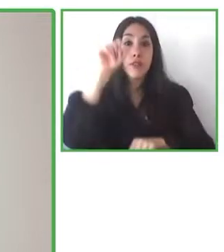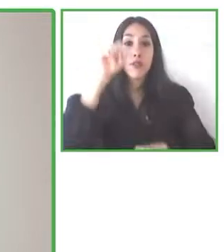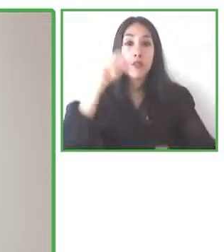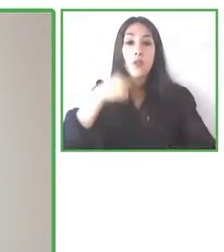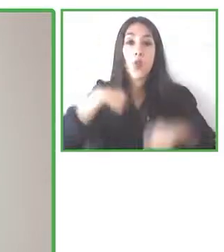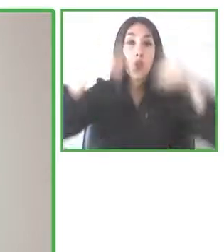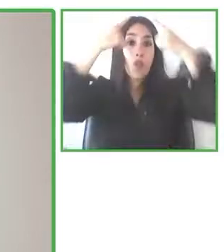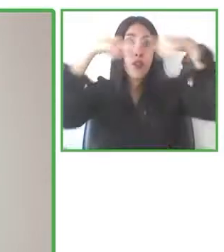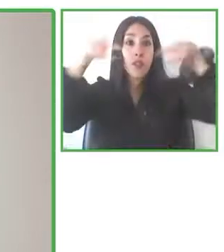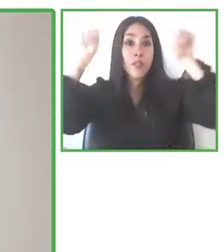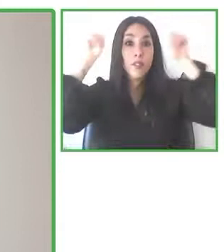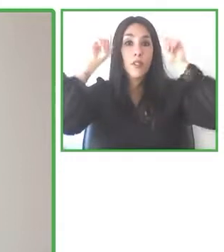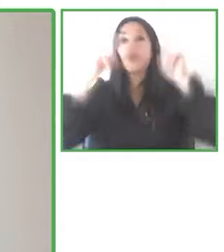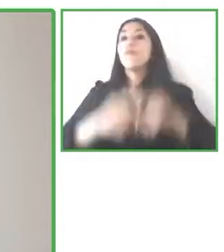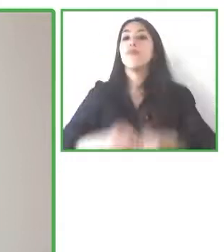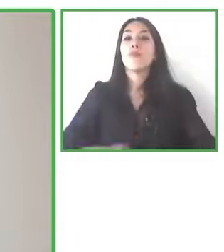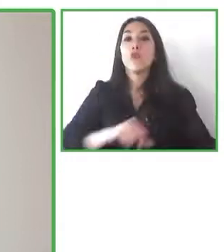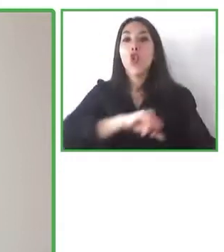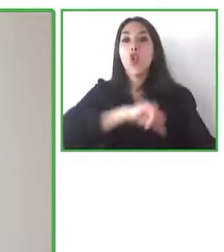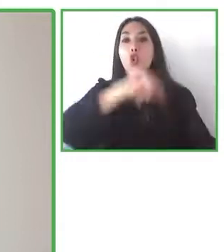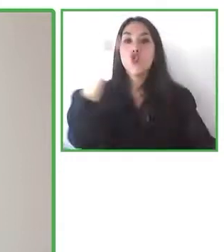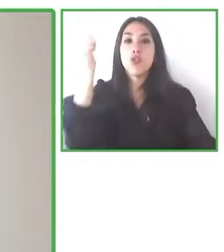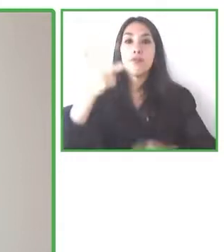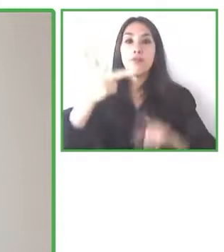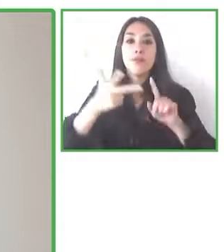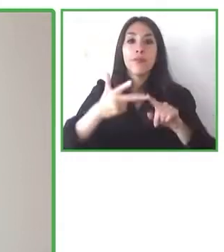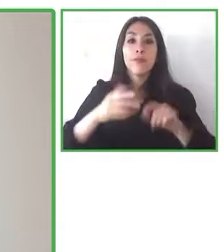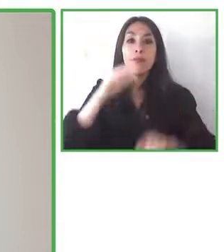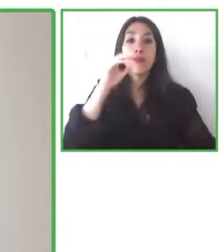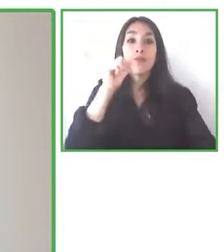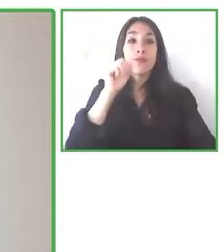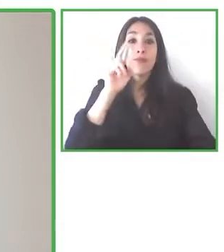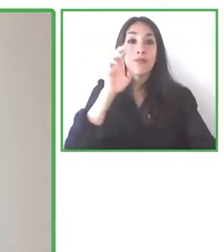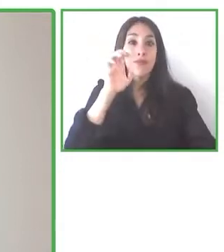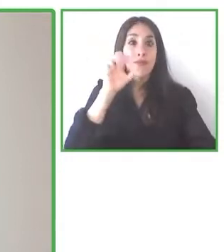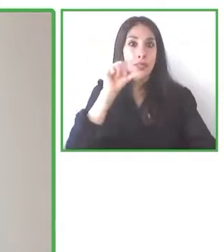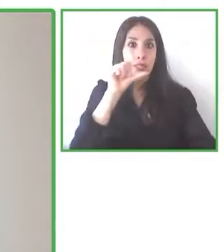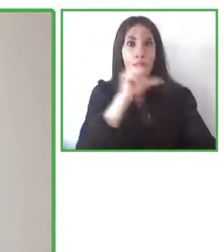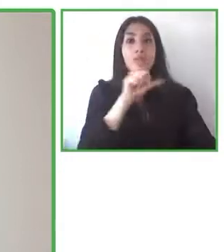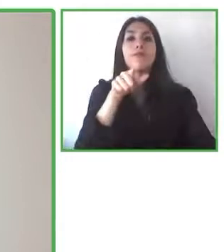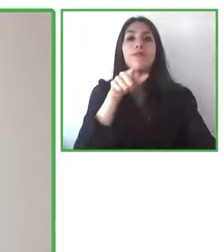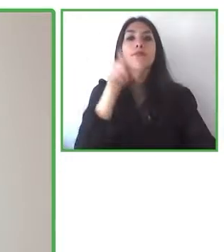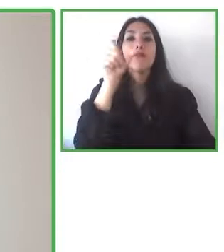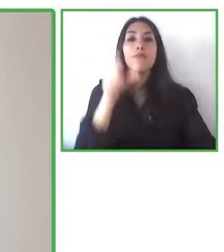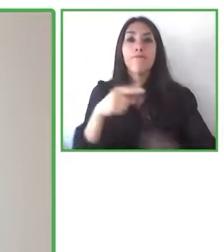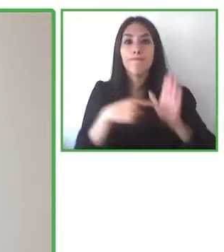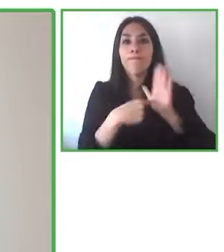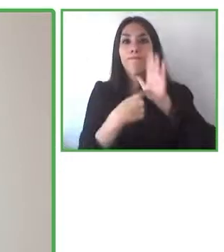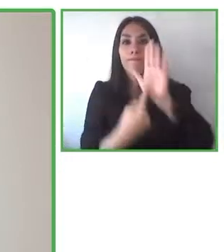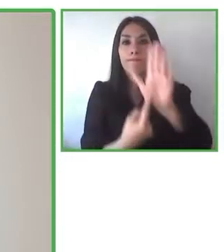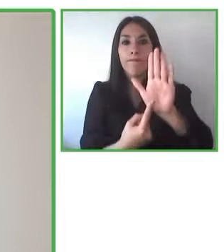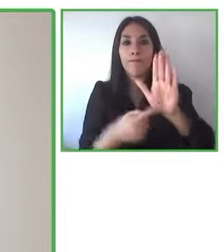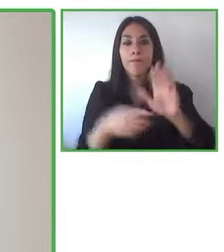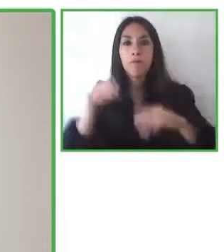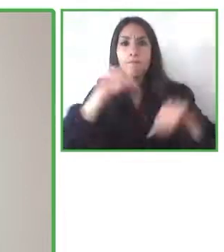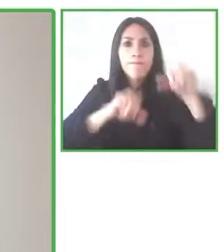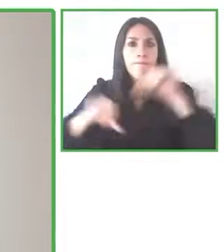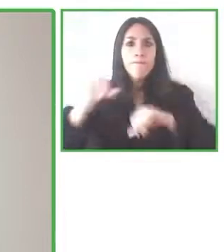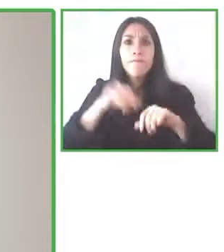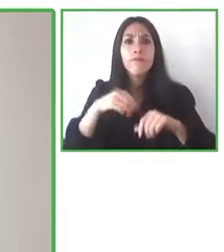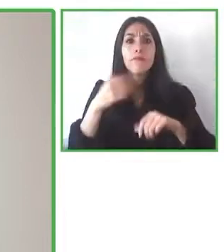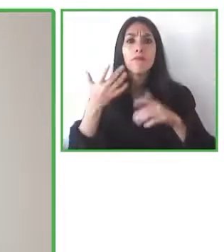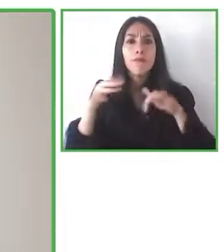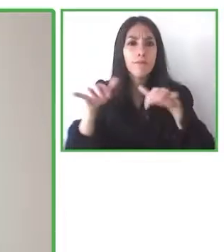Castellano, que es también licenciado en Ciencias de la Computación por la